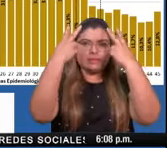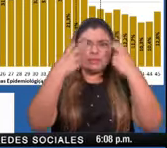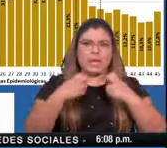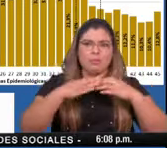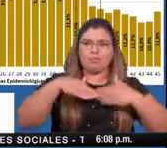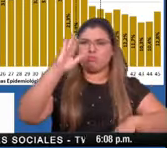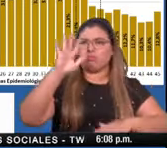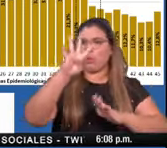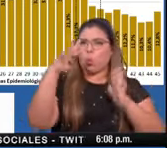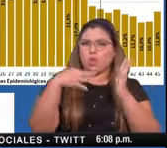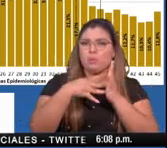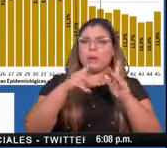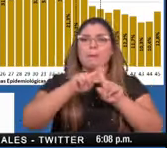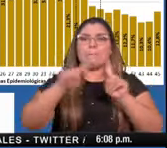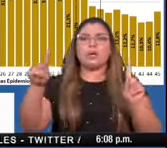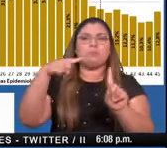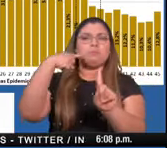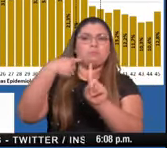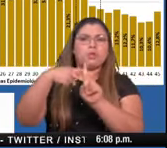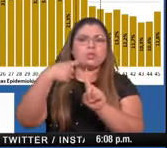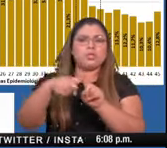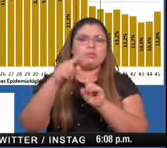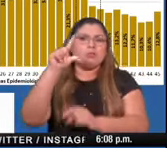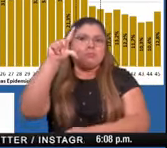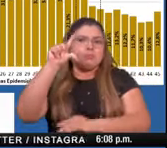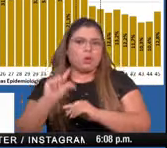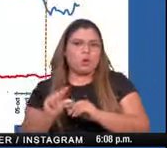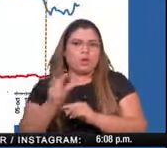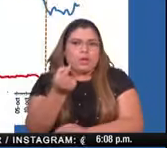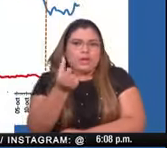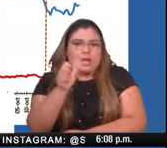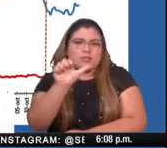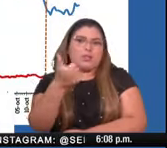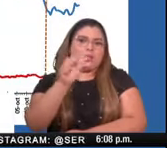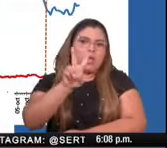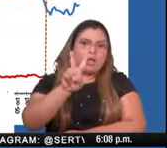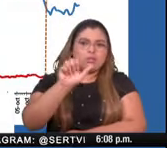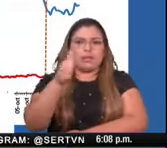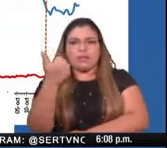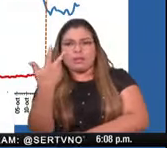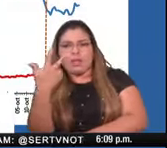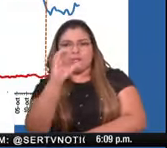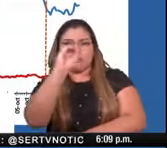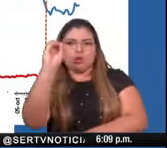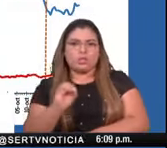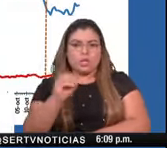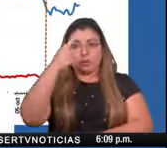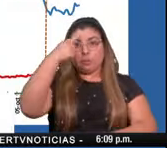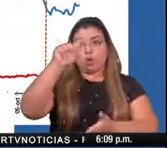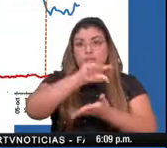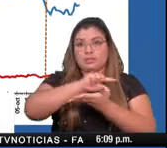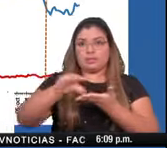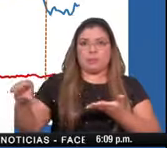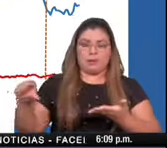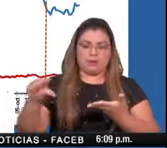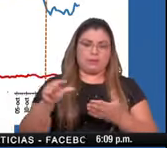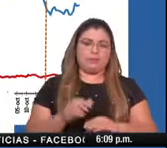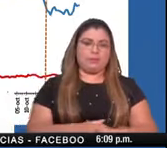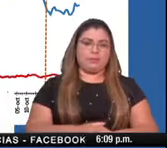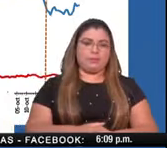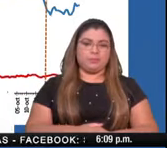mantienen en un promedio de más o menos 12 a 13 por semana de positividad.